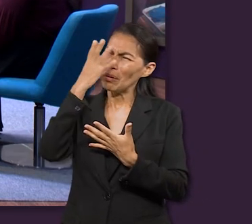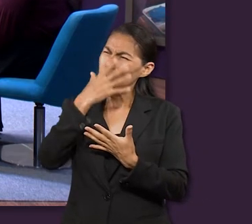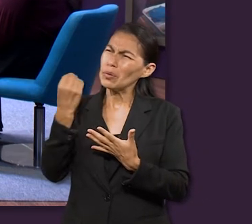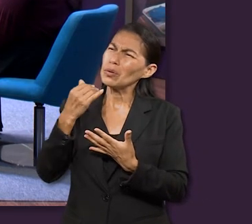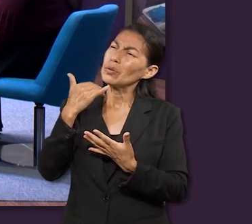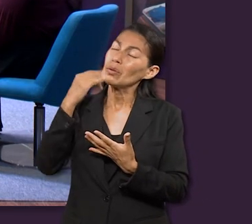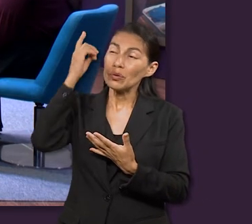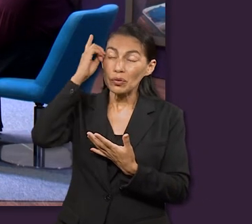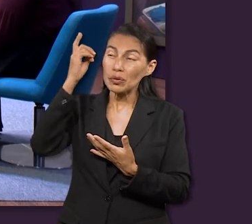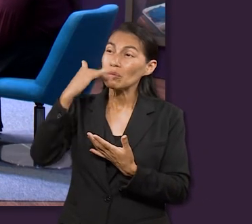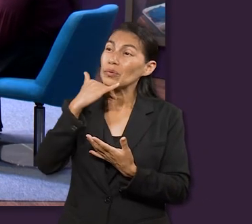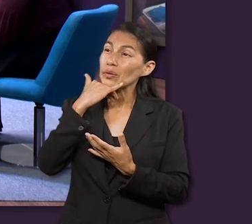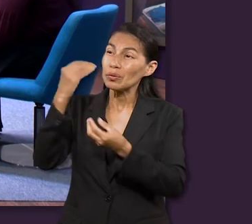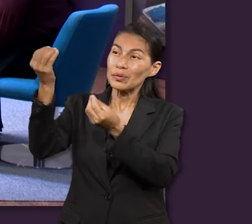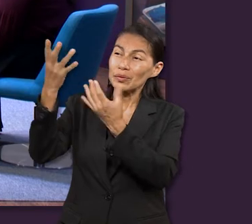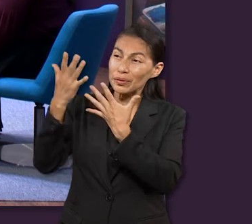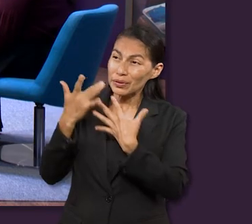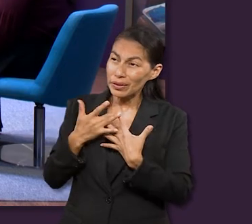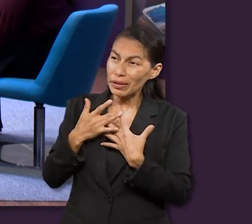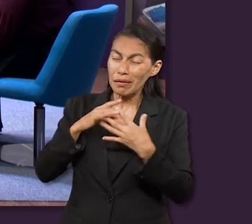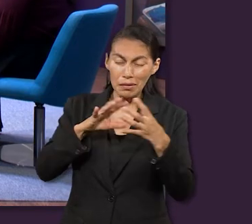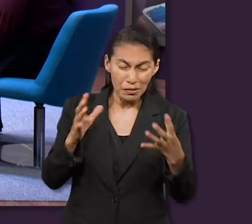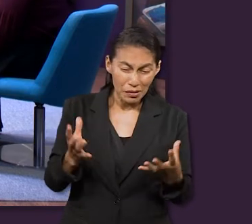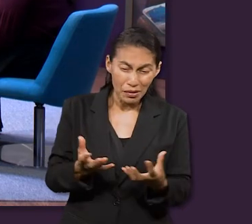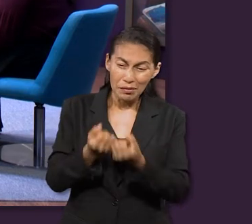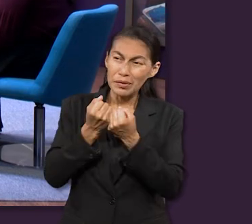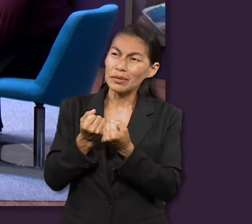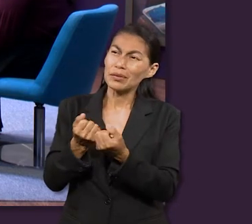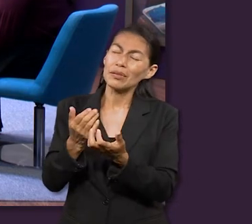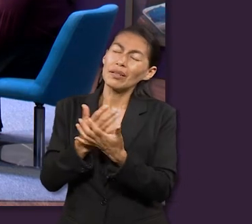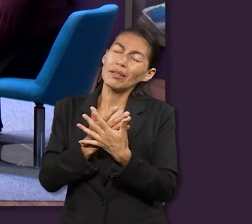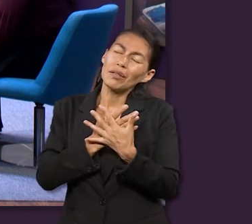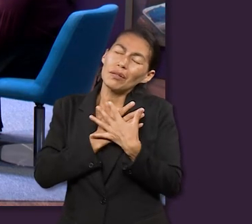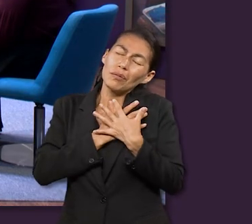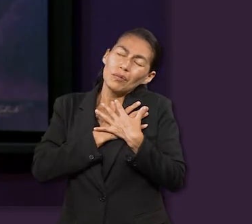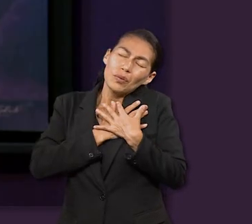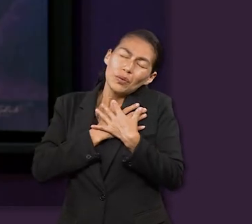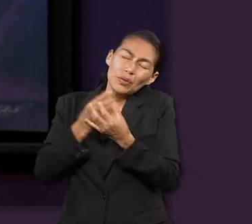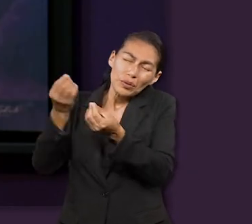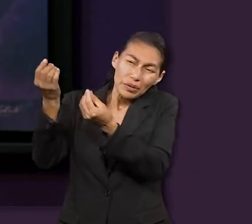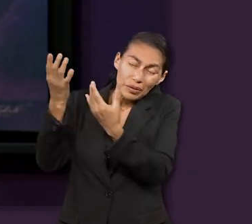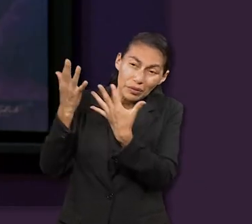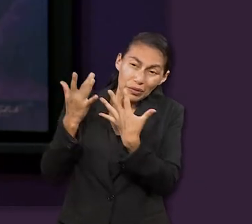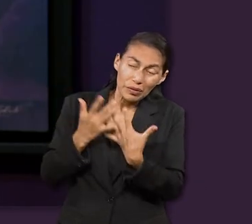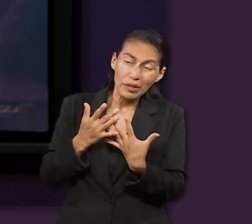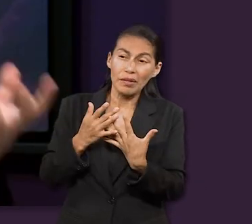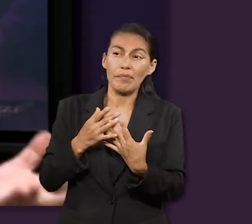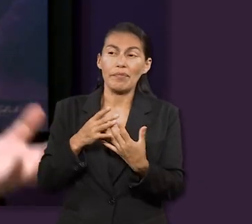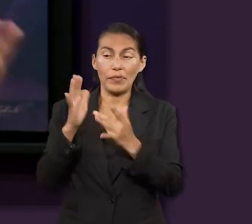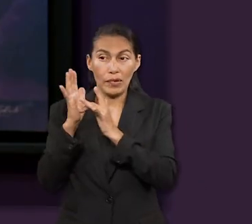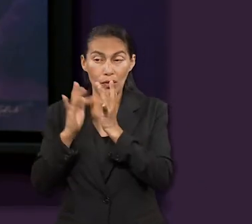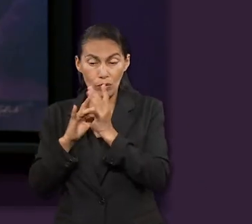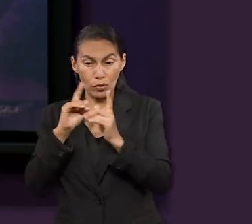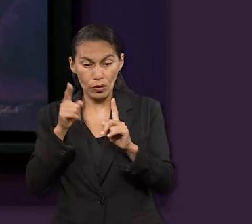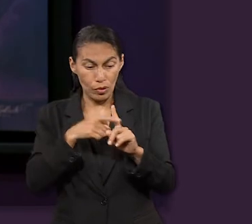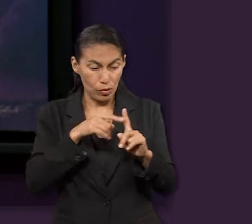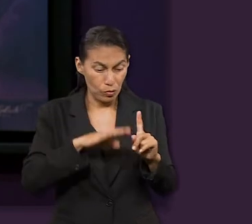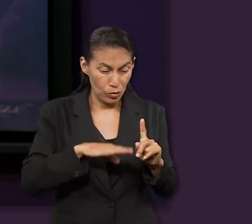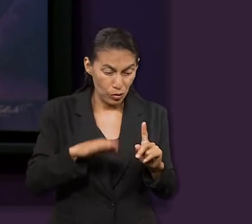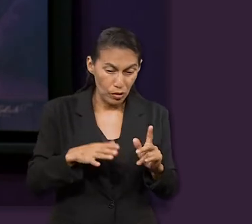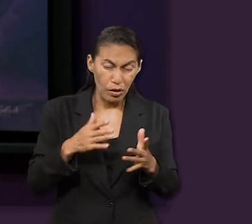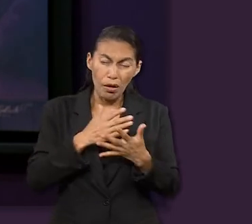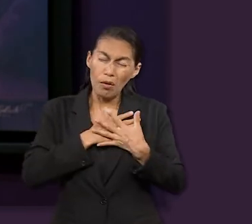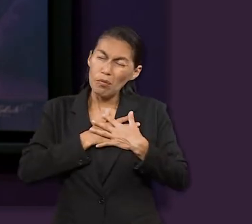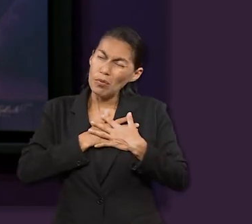el perdón que podemos recibir, la salvación que Dios nos ofrece, el amor que Jesús manifestó